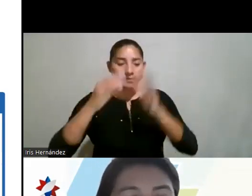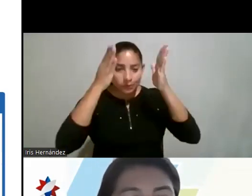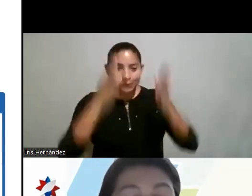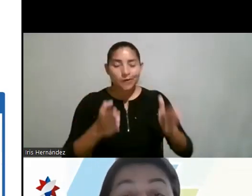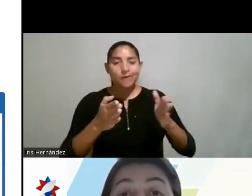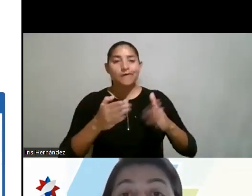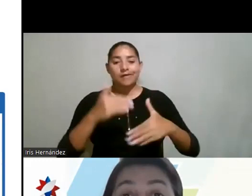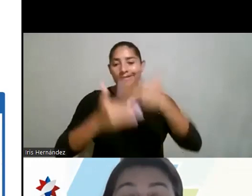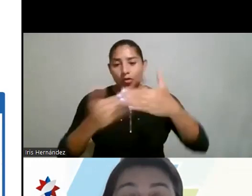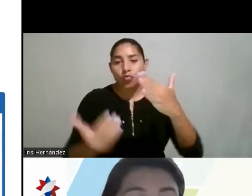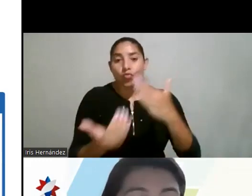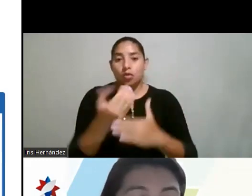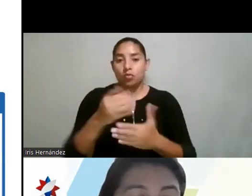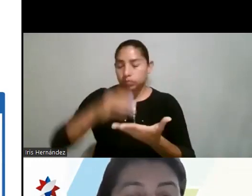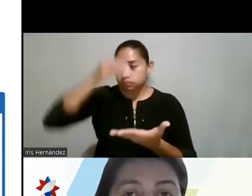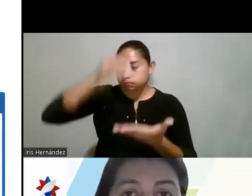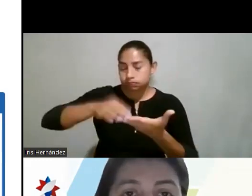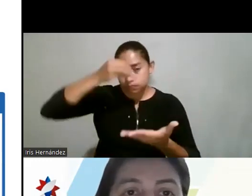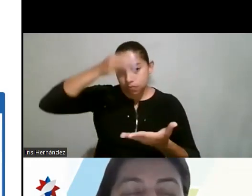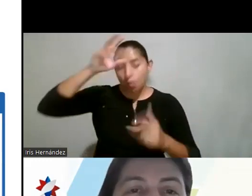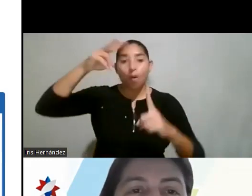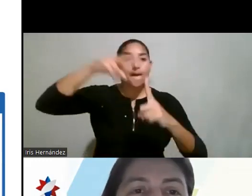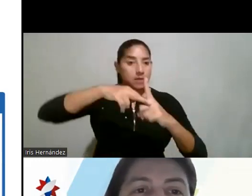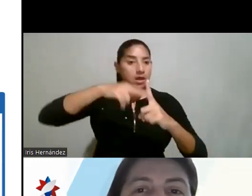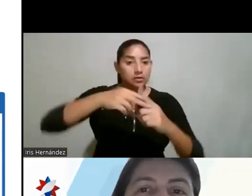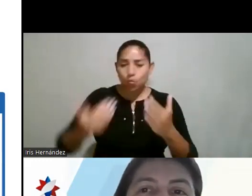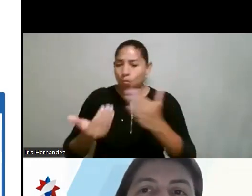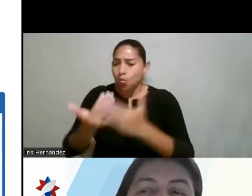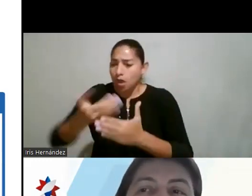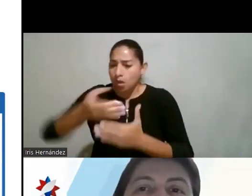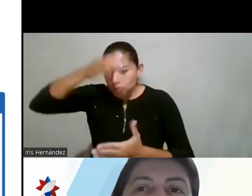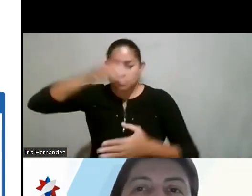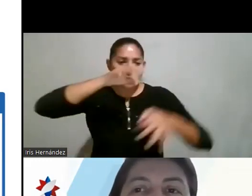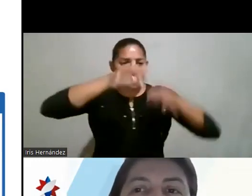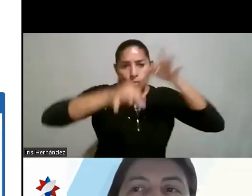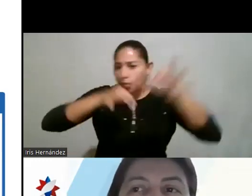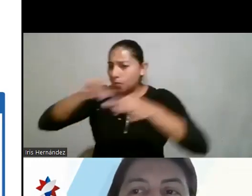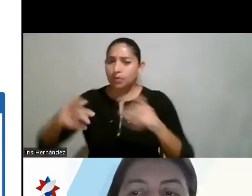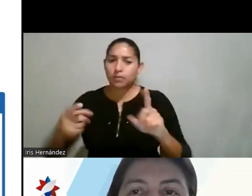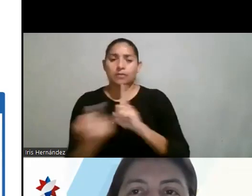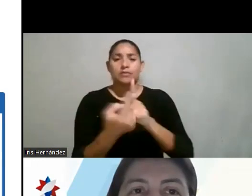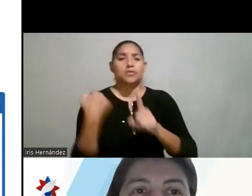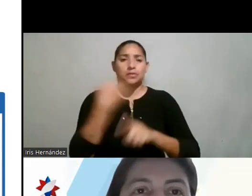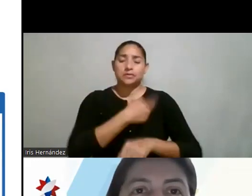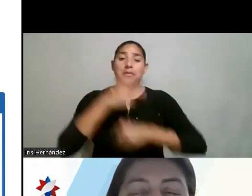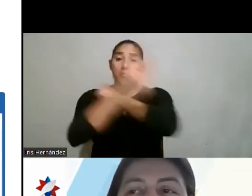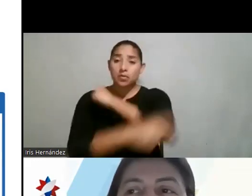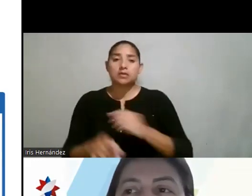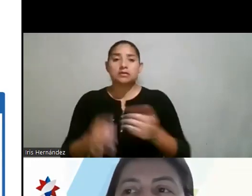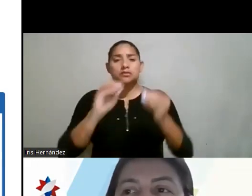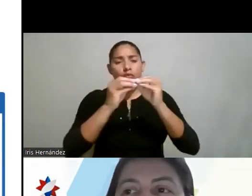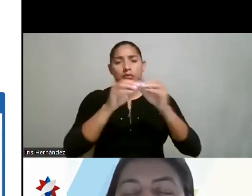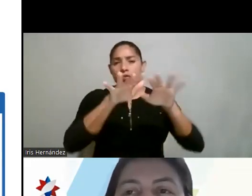generadoras de nuevo conocimiento y aplicación de nuevo conocimiento, nos encontramos que, al ver en nuestro país los números generales,